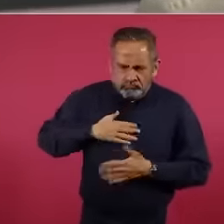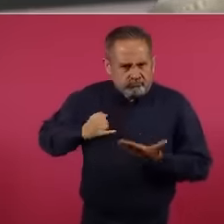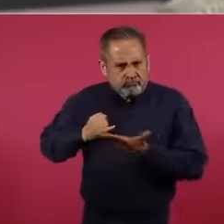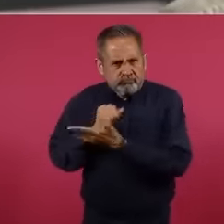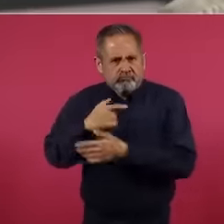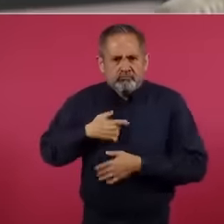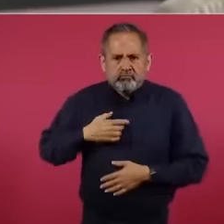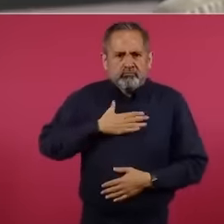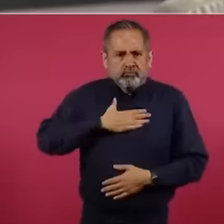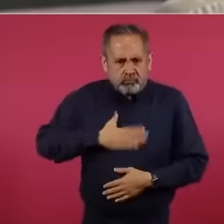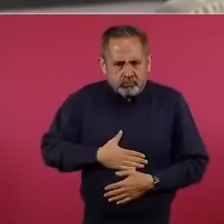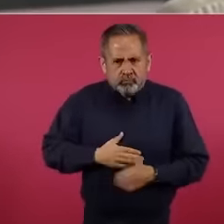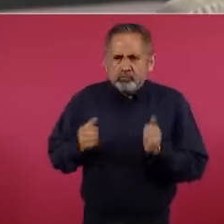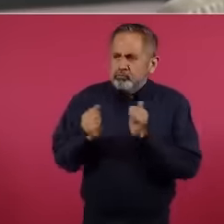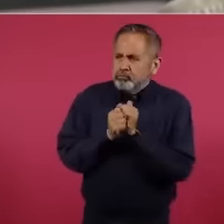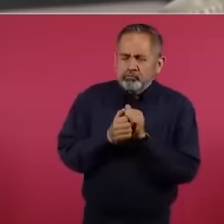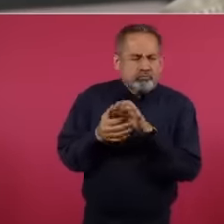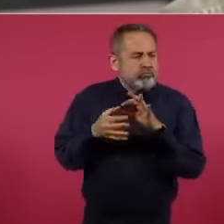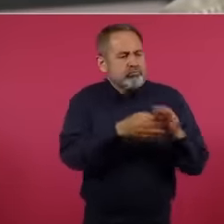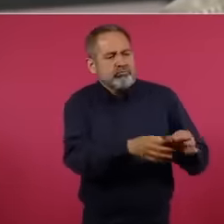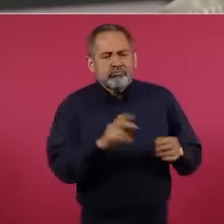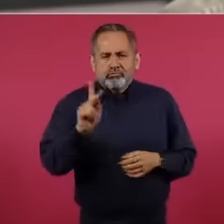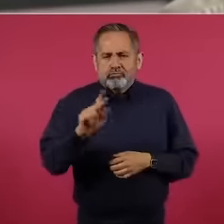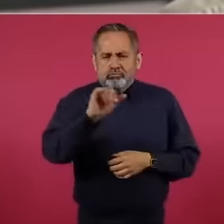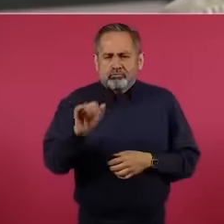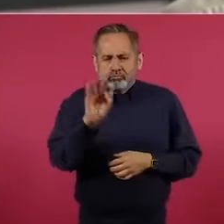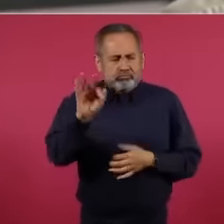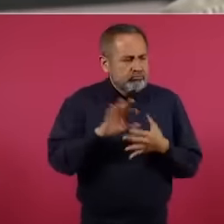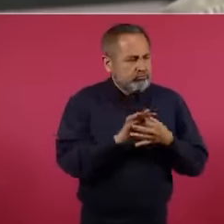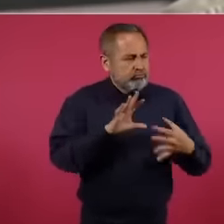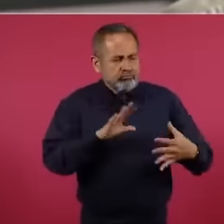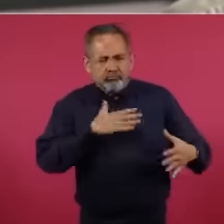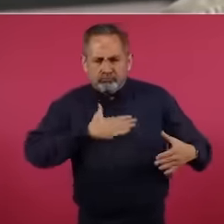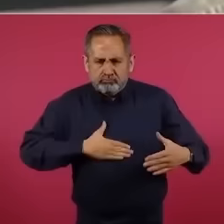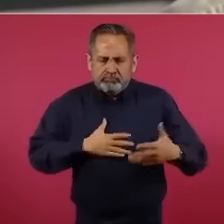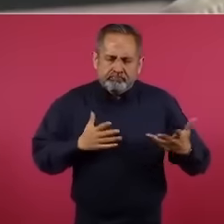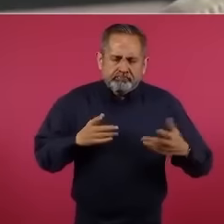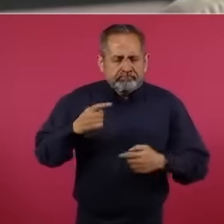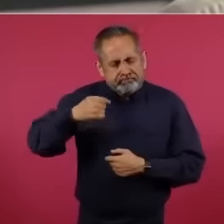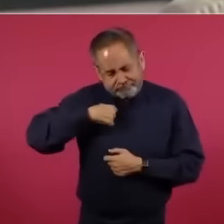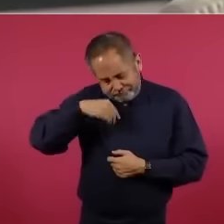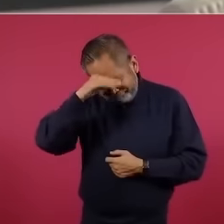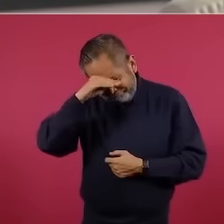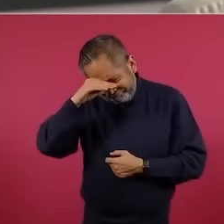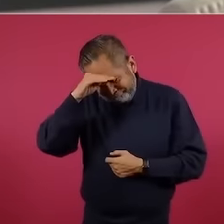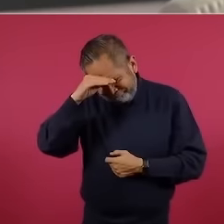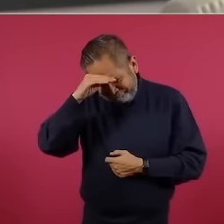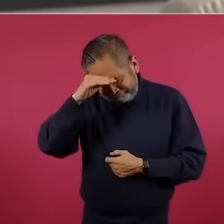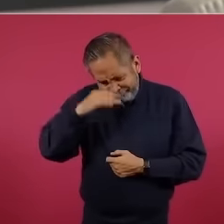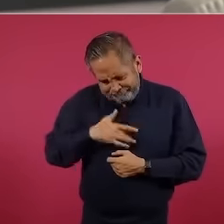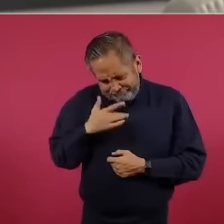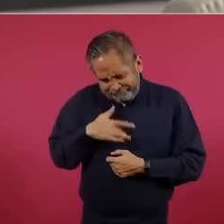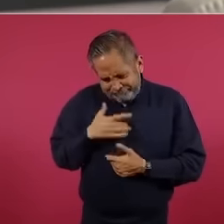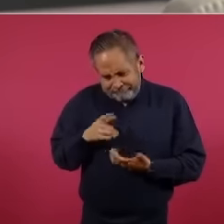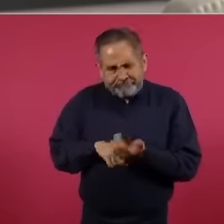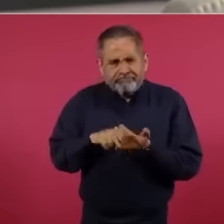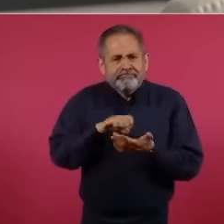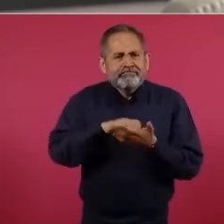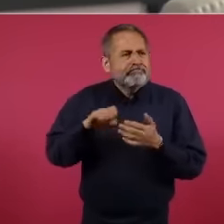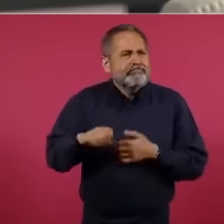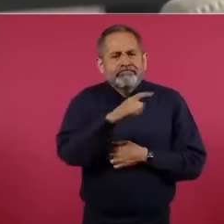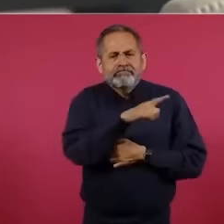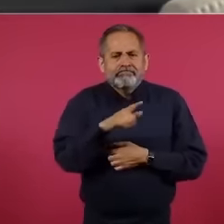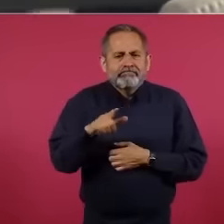de justicia con el Poder Judicial. Y me hizo pensar en el caso de Las Vegas, en